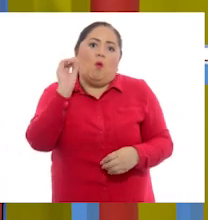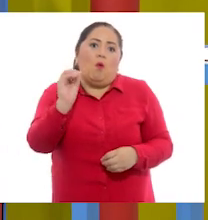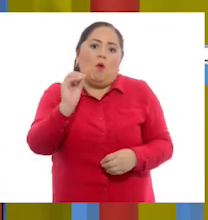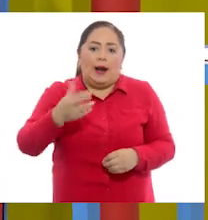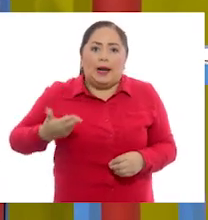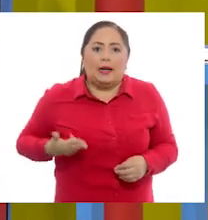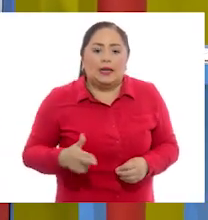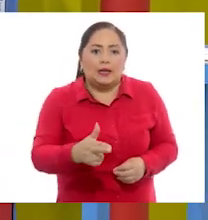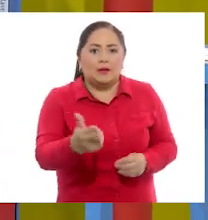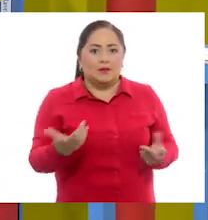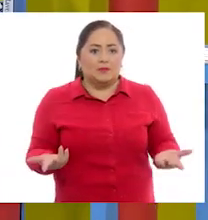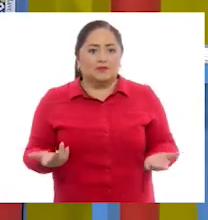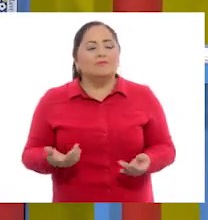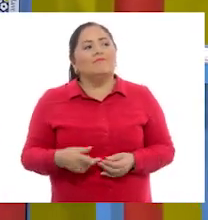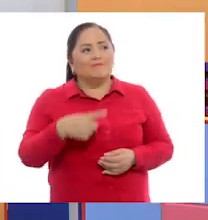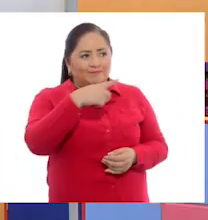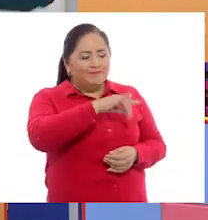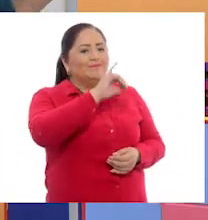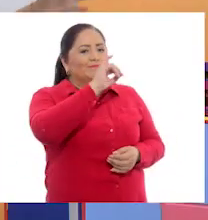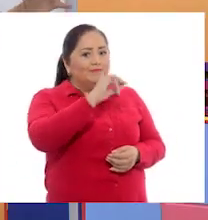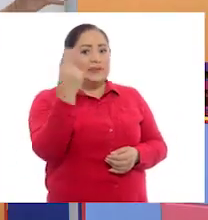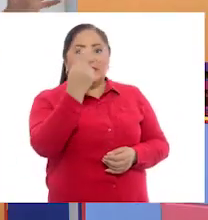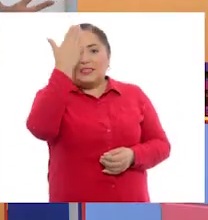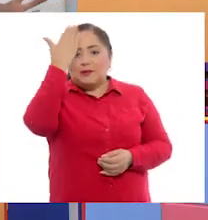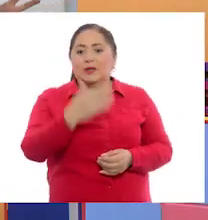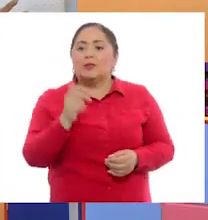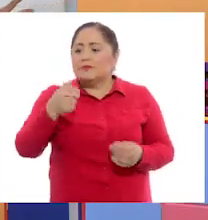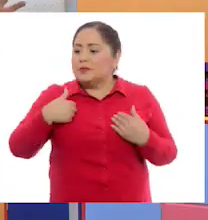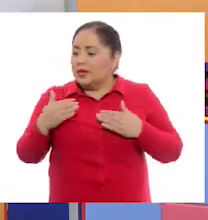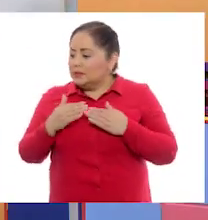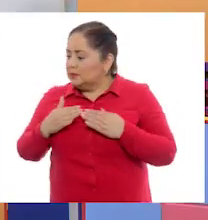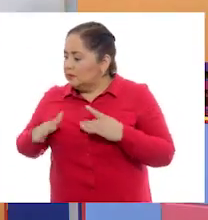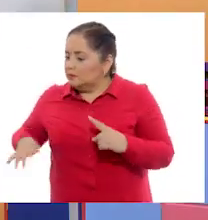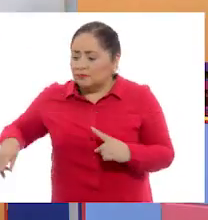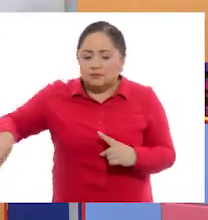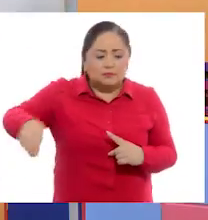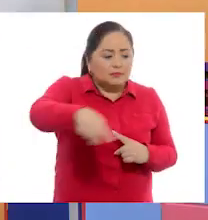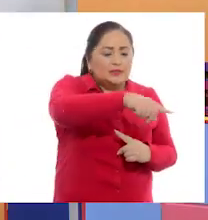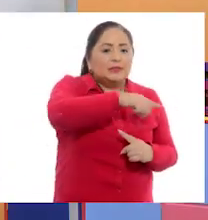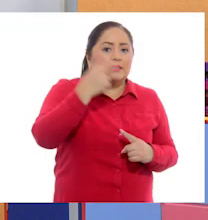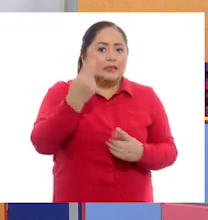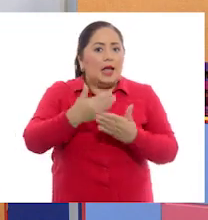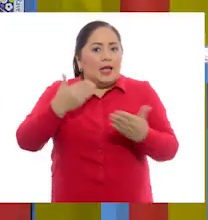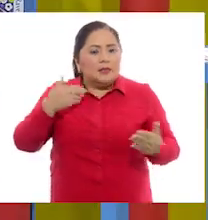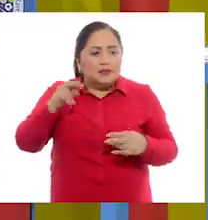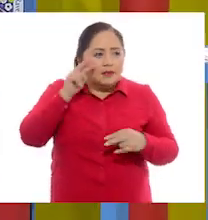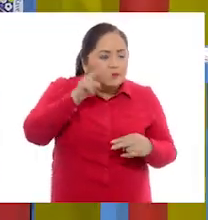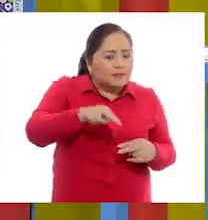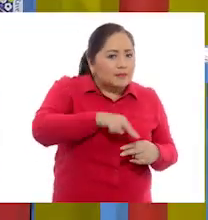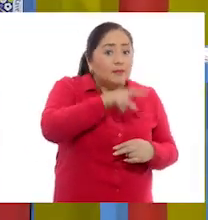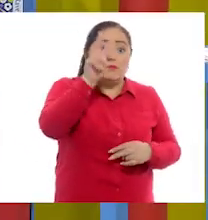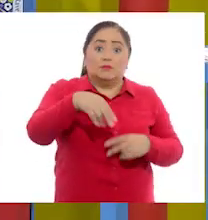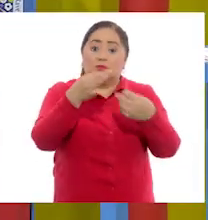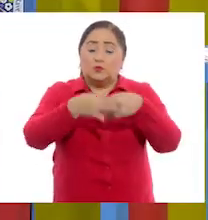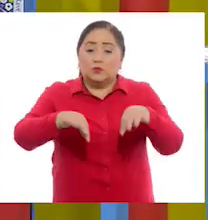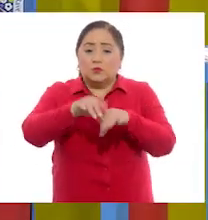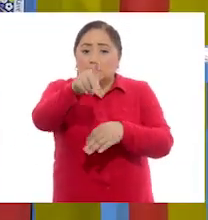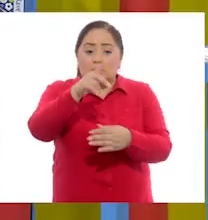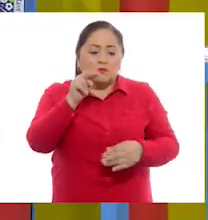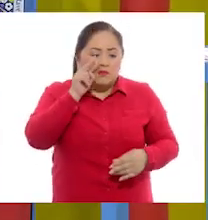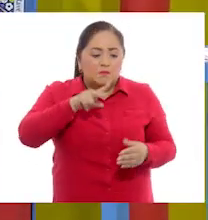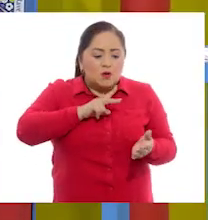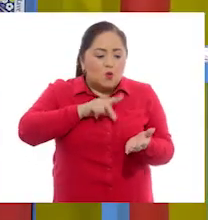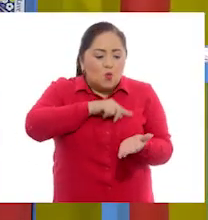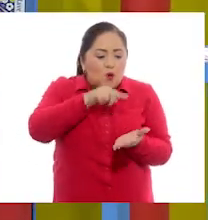está el río. Por supuesto, tienen que observar muy bien qué es lo que tienen alrededor de su casa. Es importante que ustedes ubiquen